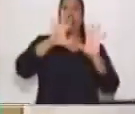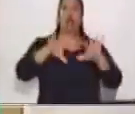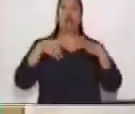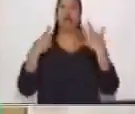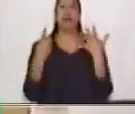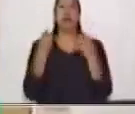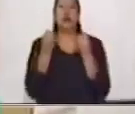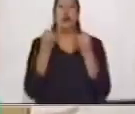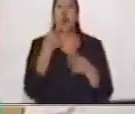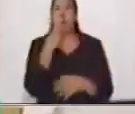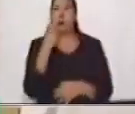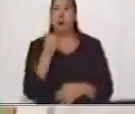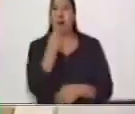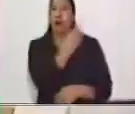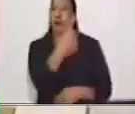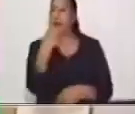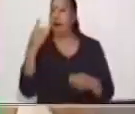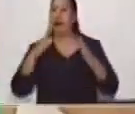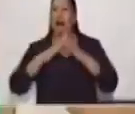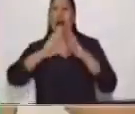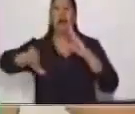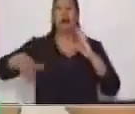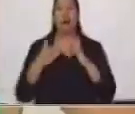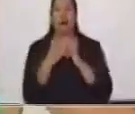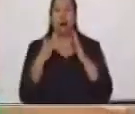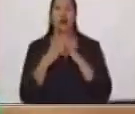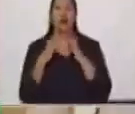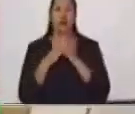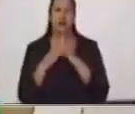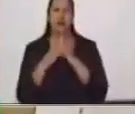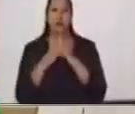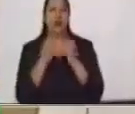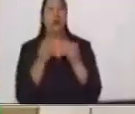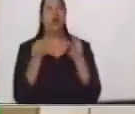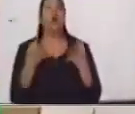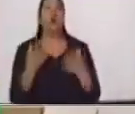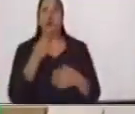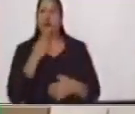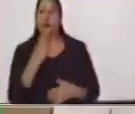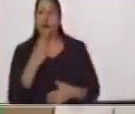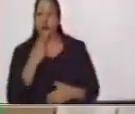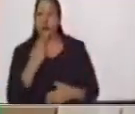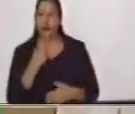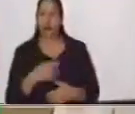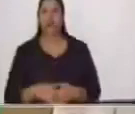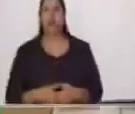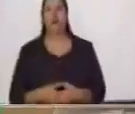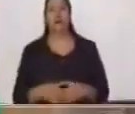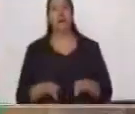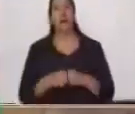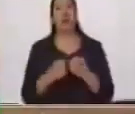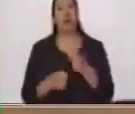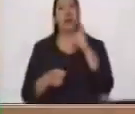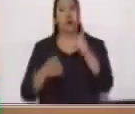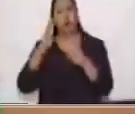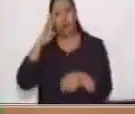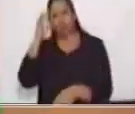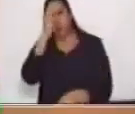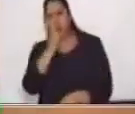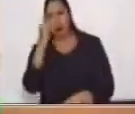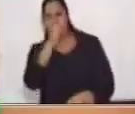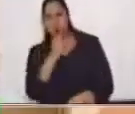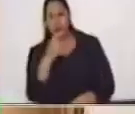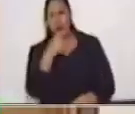Y las variables, cuántos me contestaron. Acá, si observas el que está en el espacio color